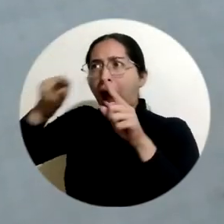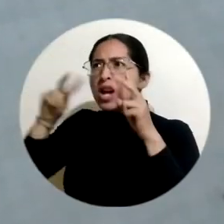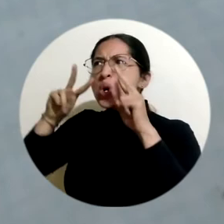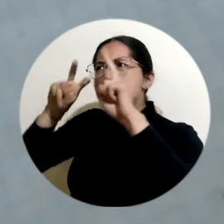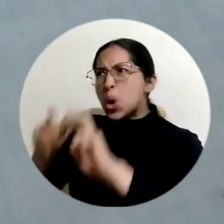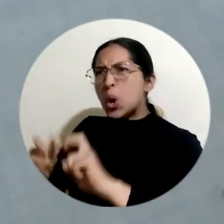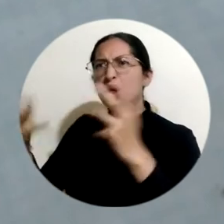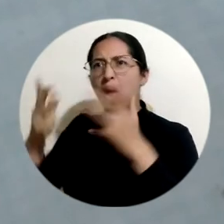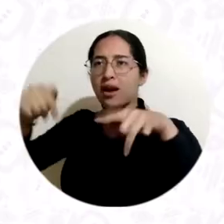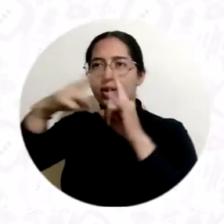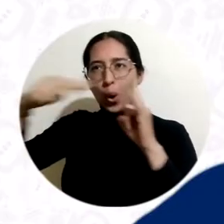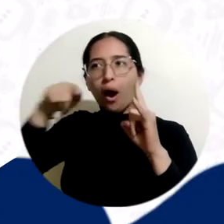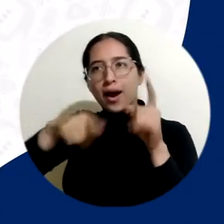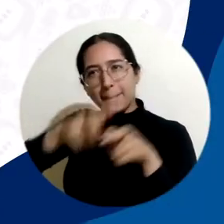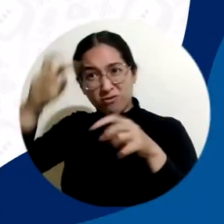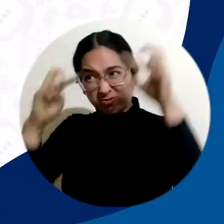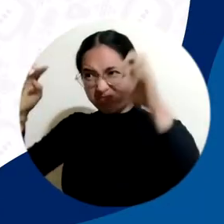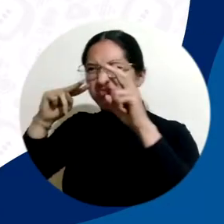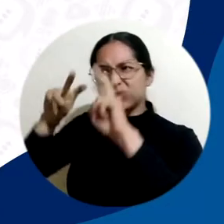científicos de la Universidad del Magdalena.